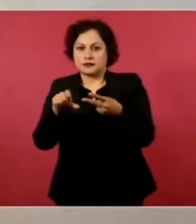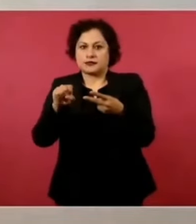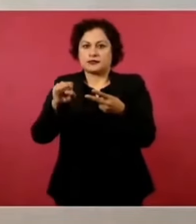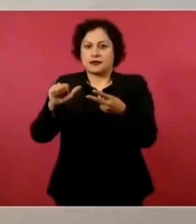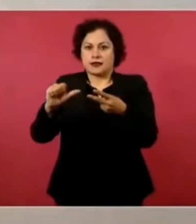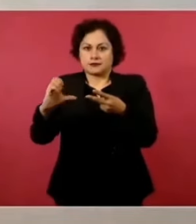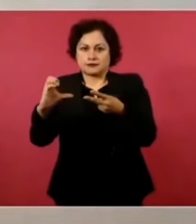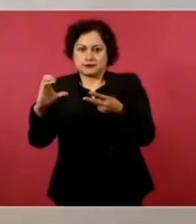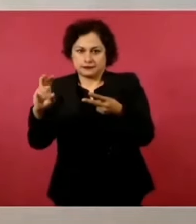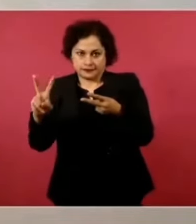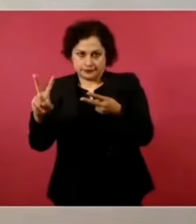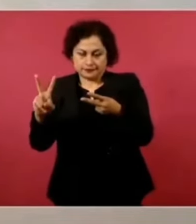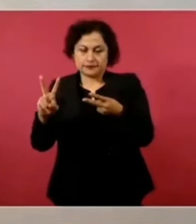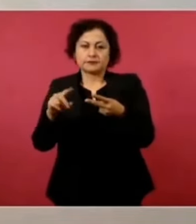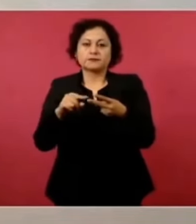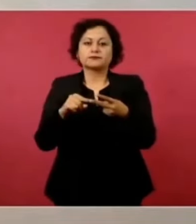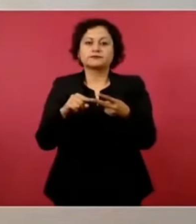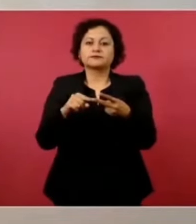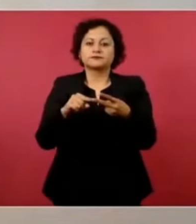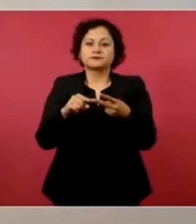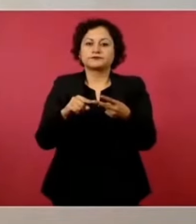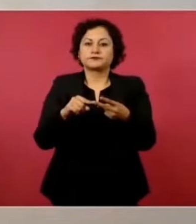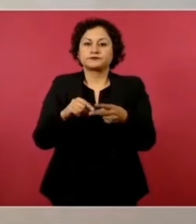Ahora bien,